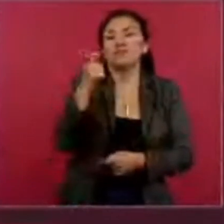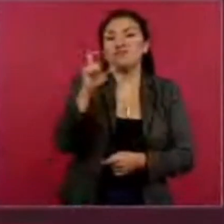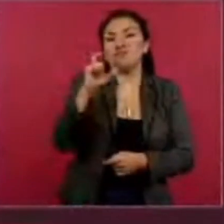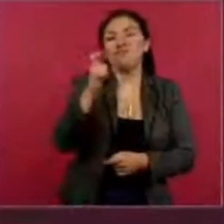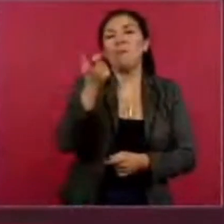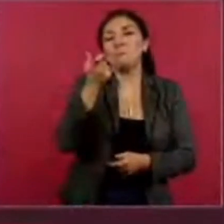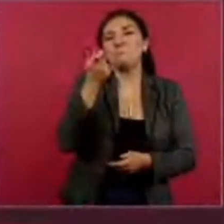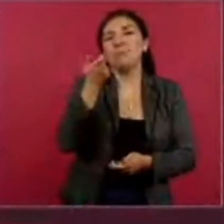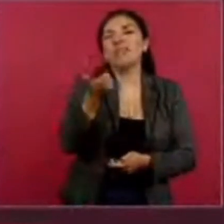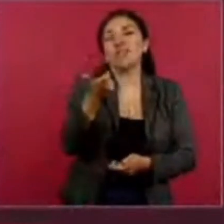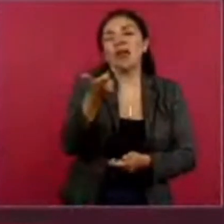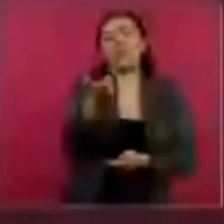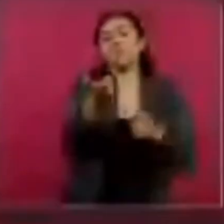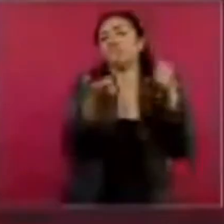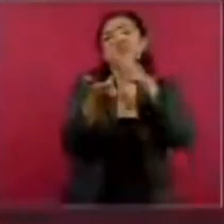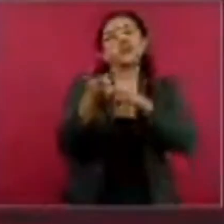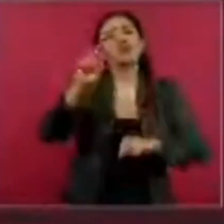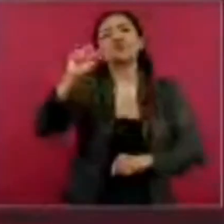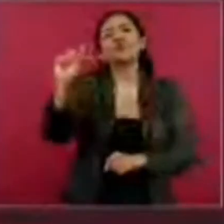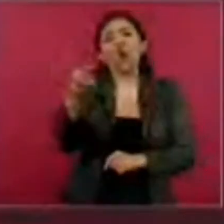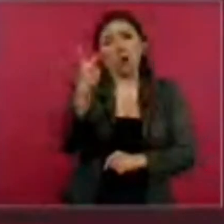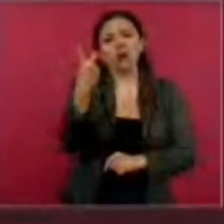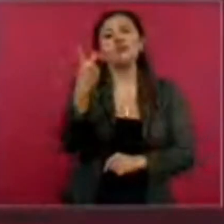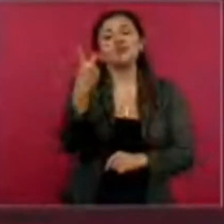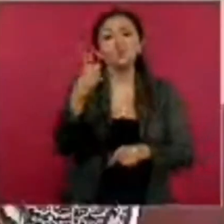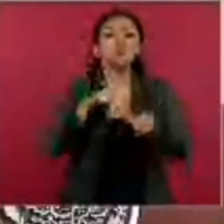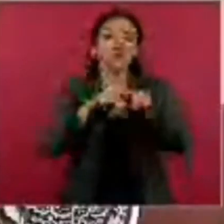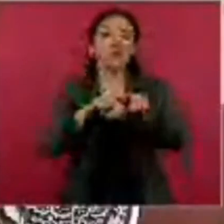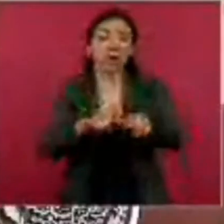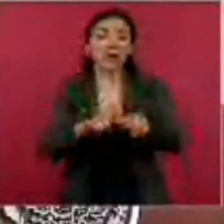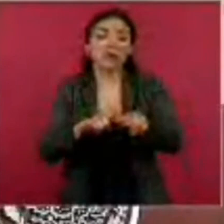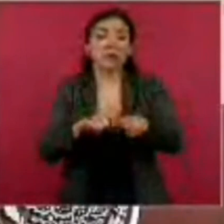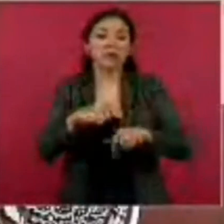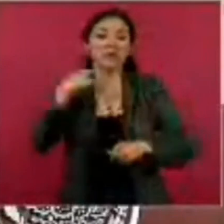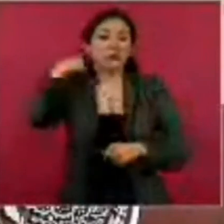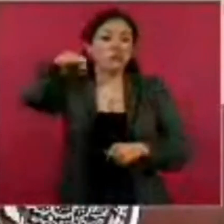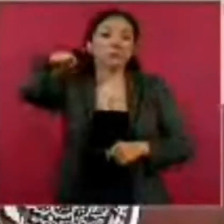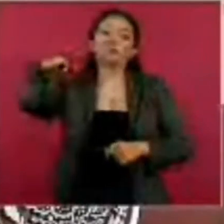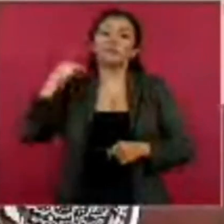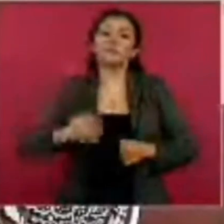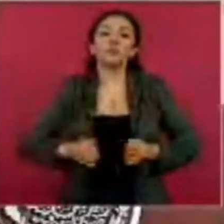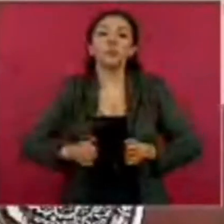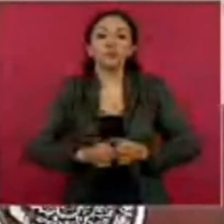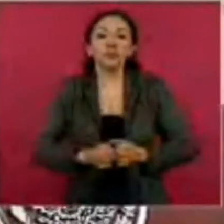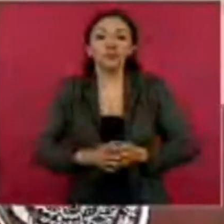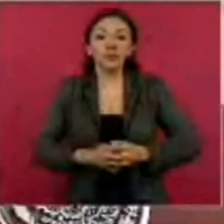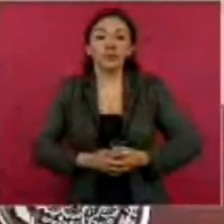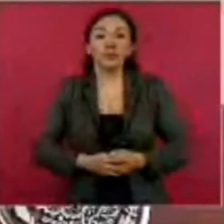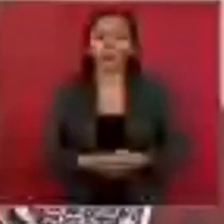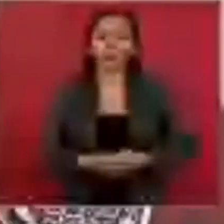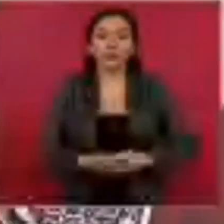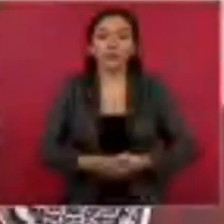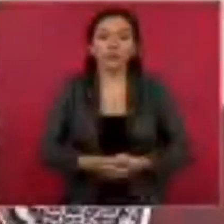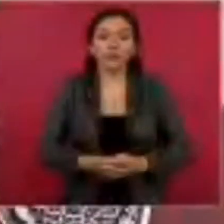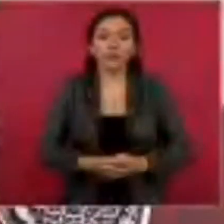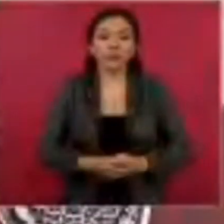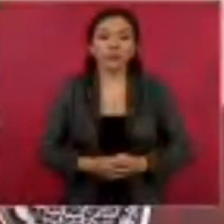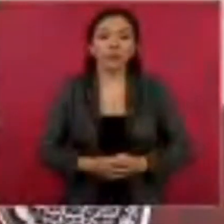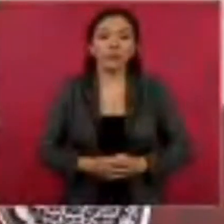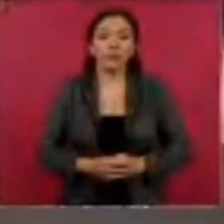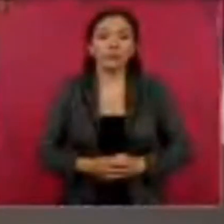al dólar, básicamente, por